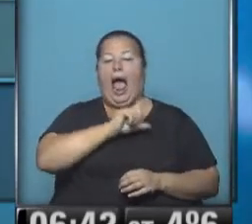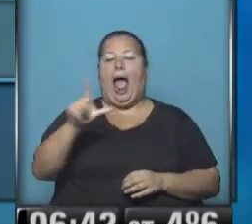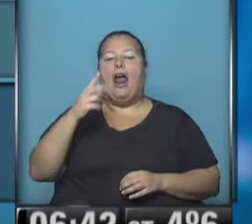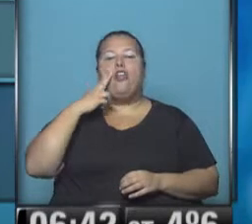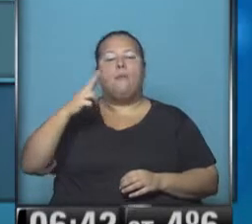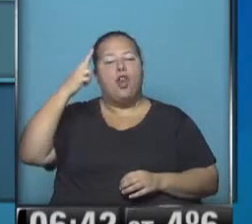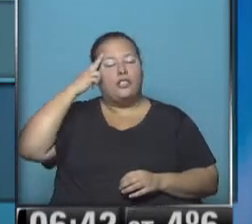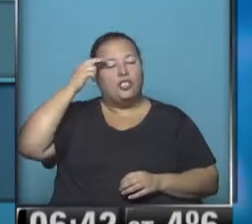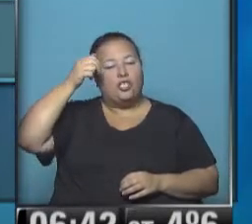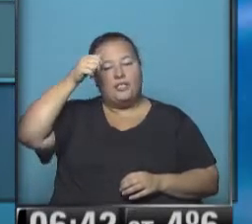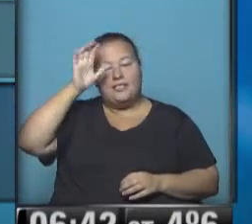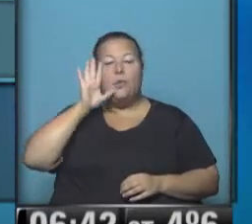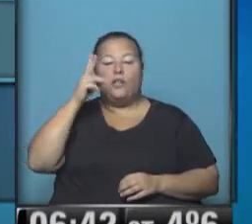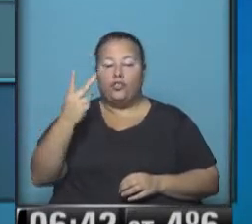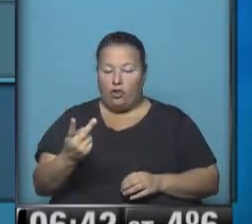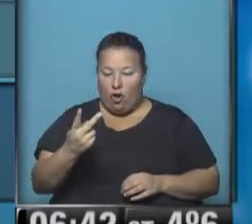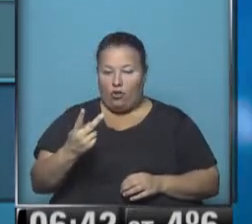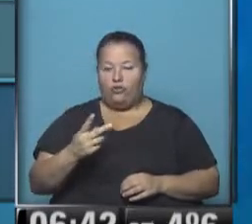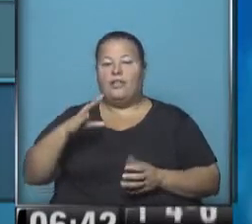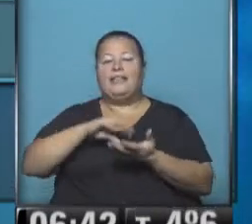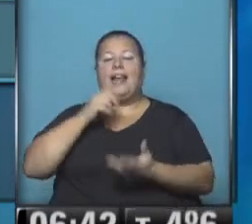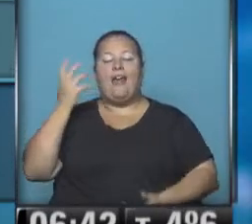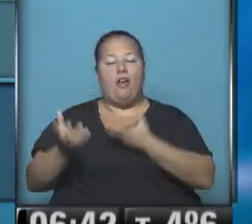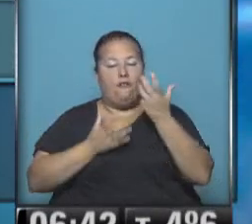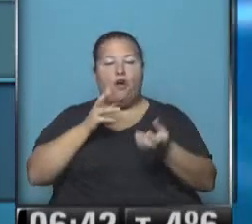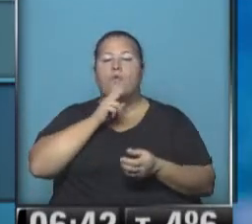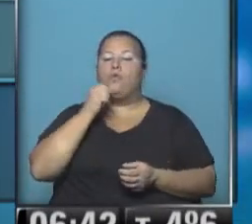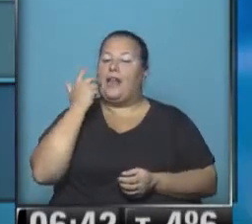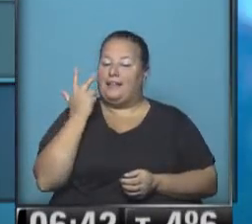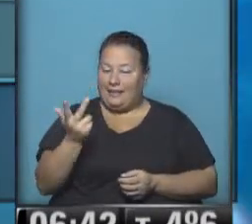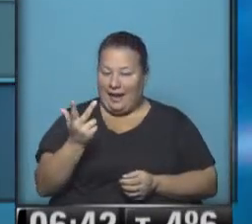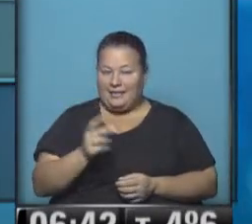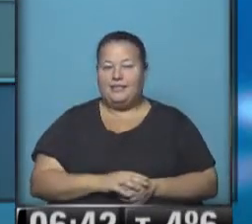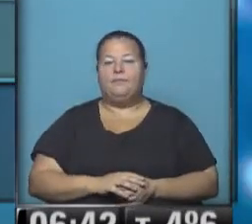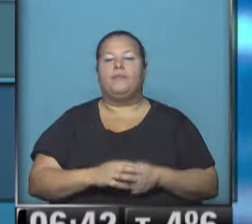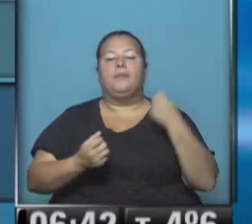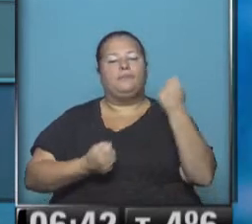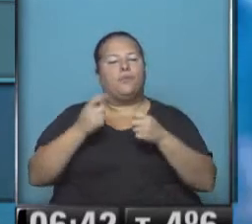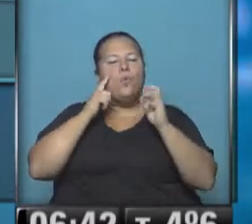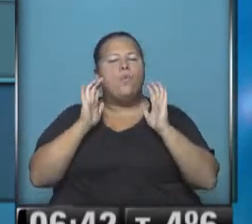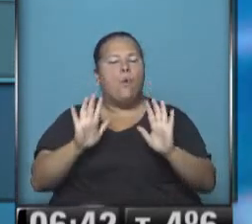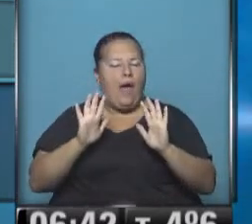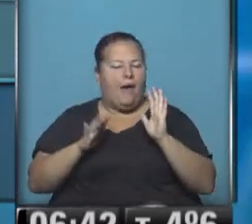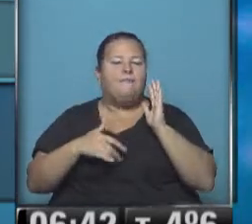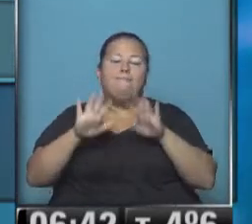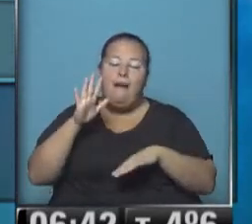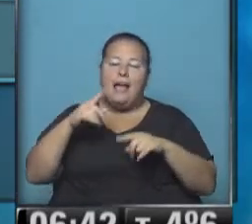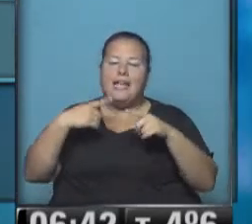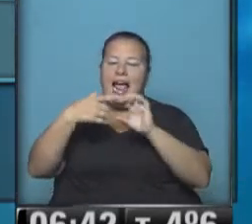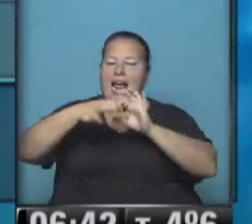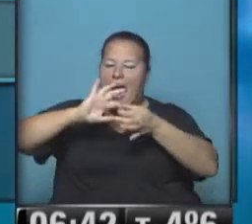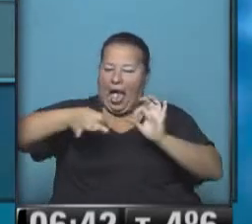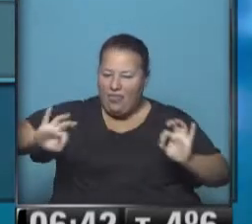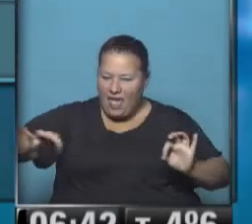2952 en Tierra del Fuego, Ruta 3, entonces transiten con mucho cuidado, preferentemente con cadenas.